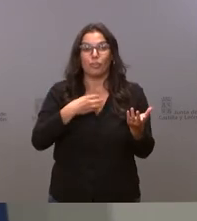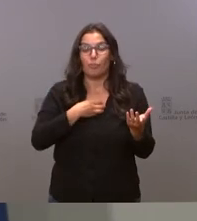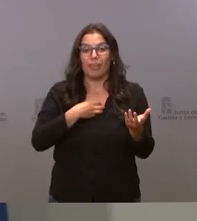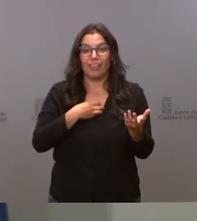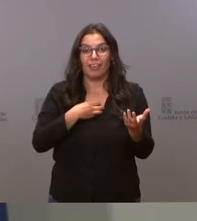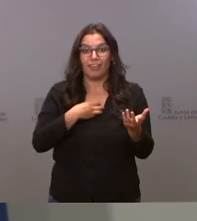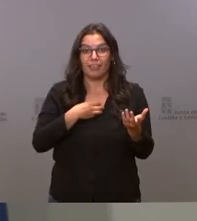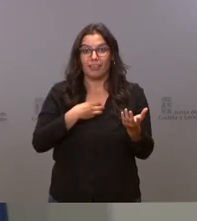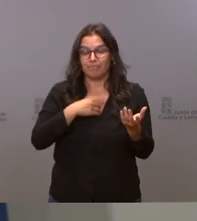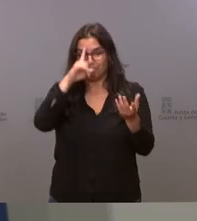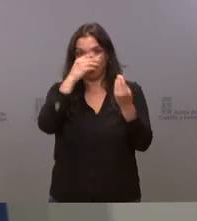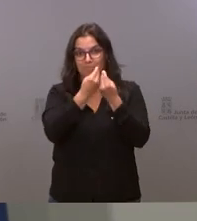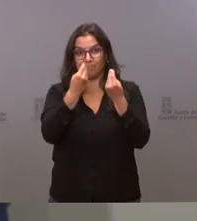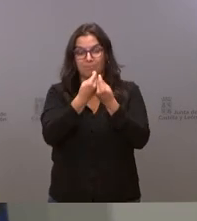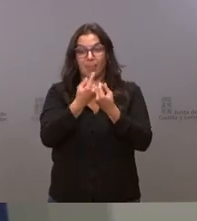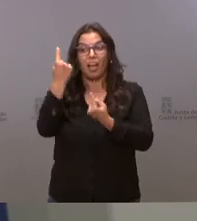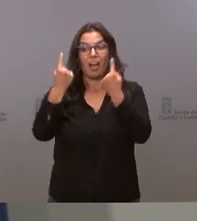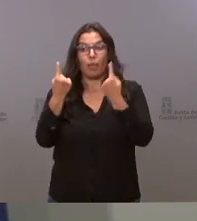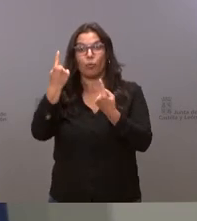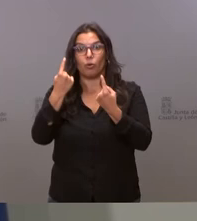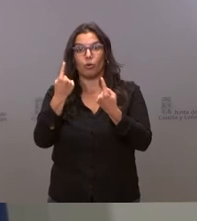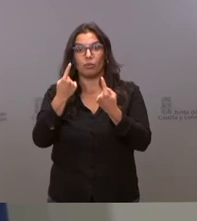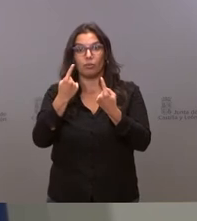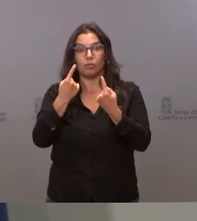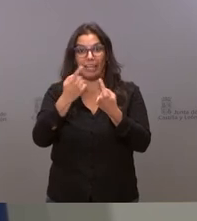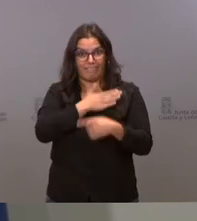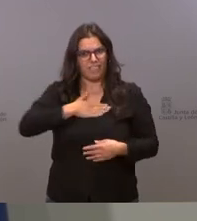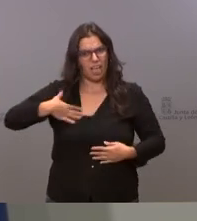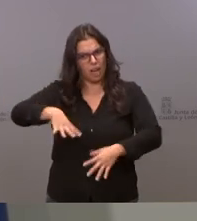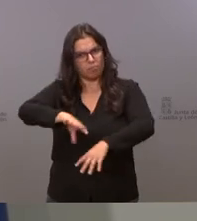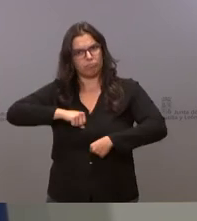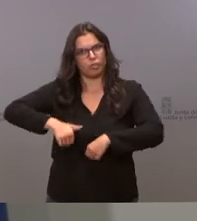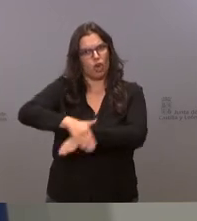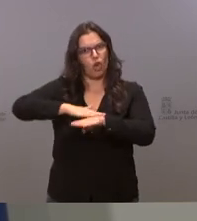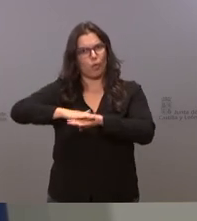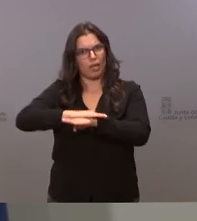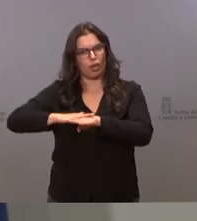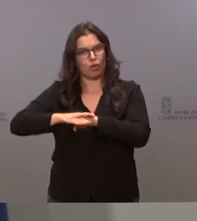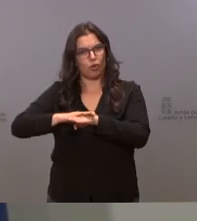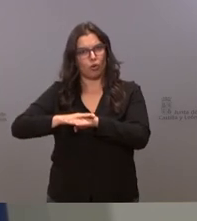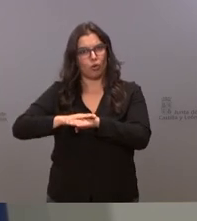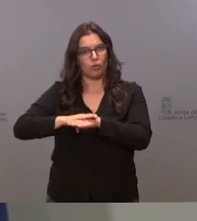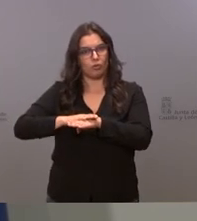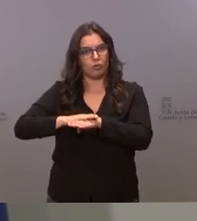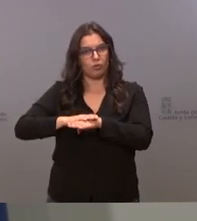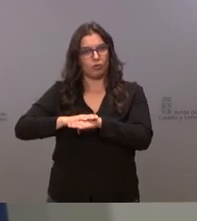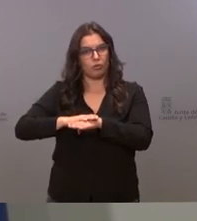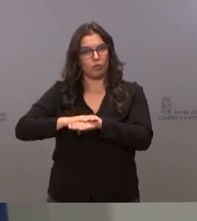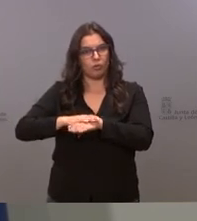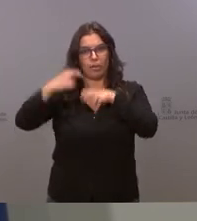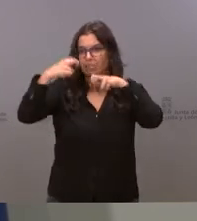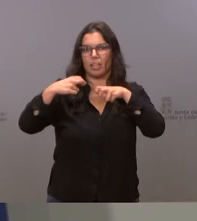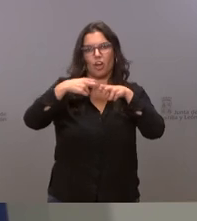los ciudadanos de la comunidad es como hay unos señores que pretenden gobernar esta comunidad que se sientan en la esquina